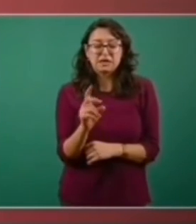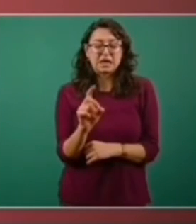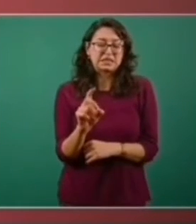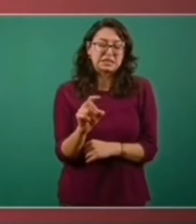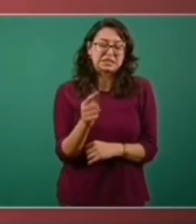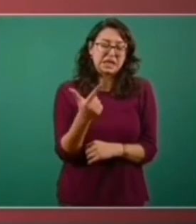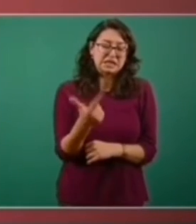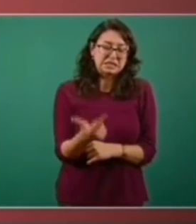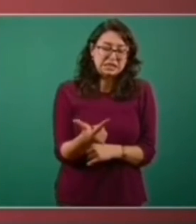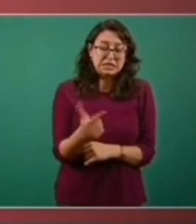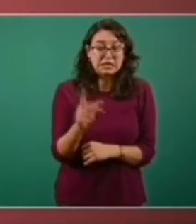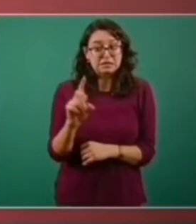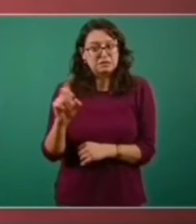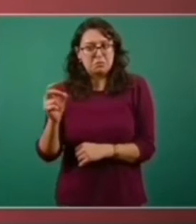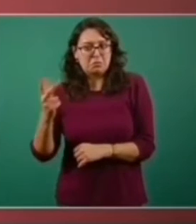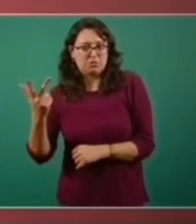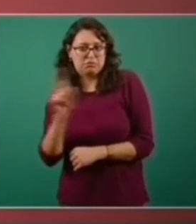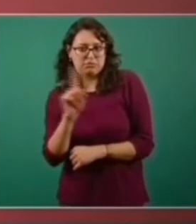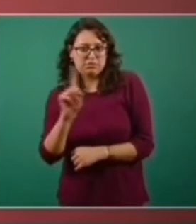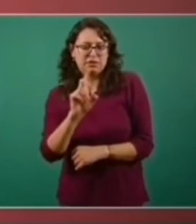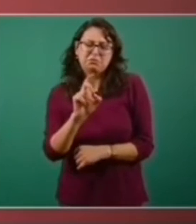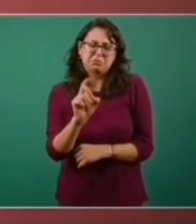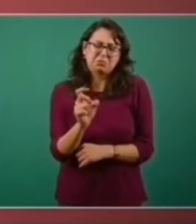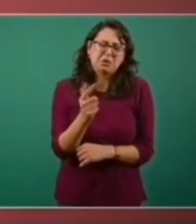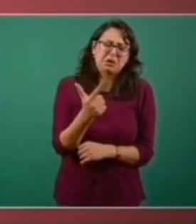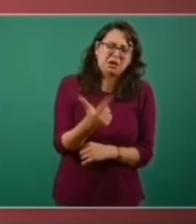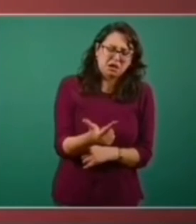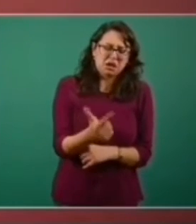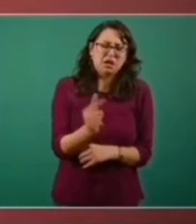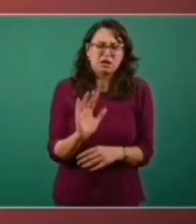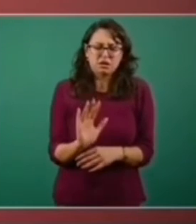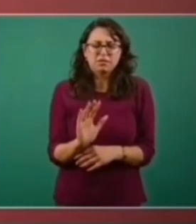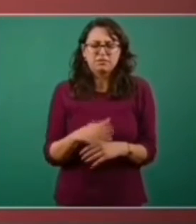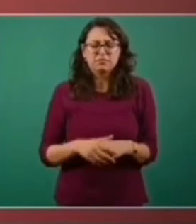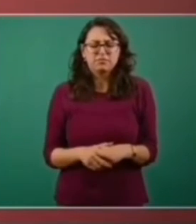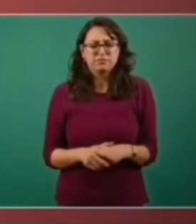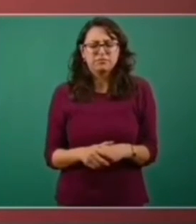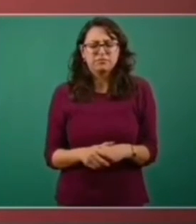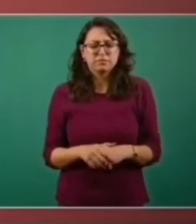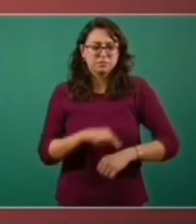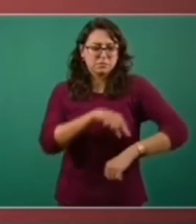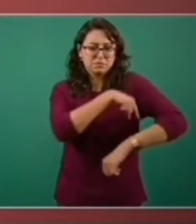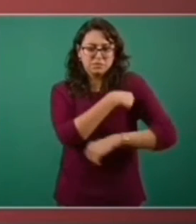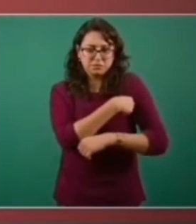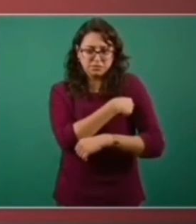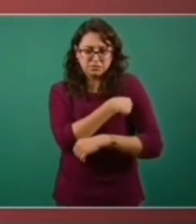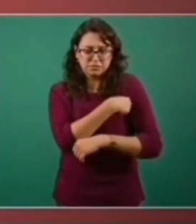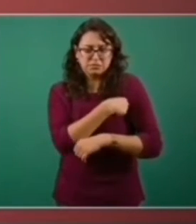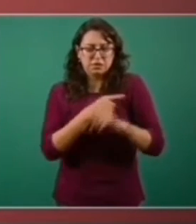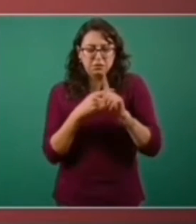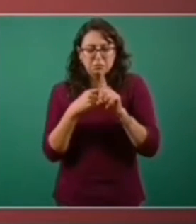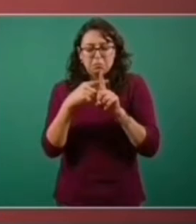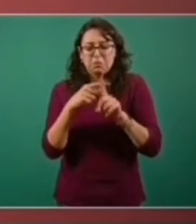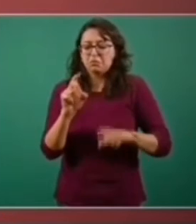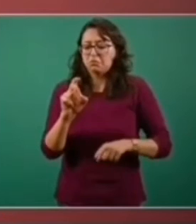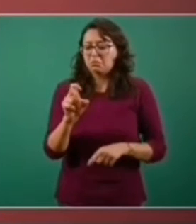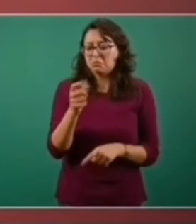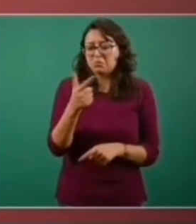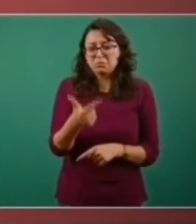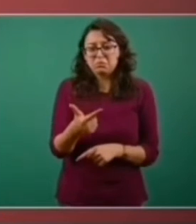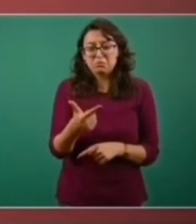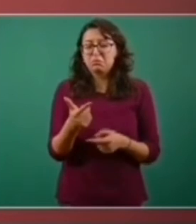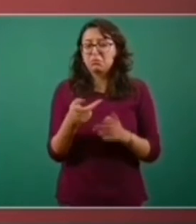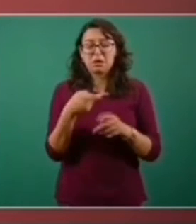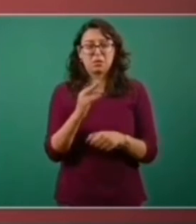centígrados y menor a 38 grados centígrados en la toma axilar, y no tiene otros